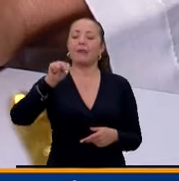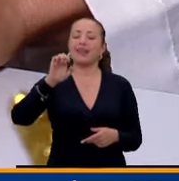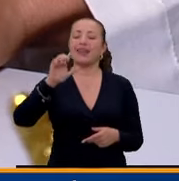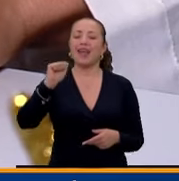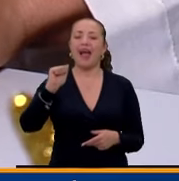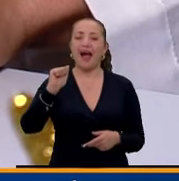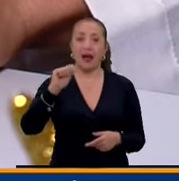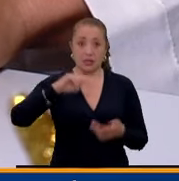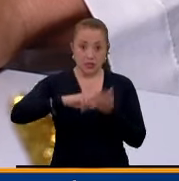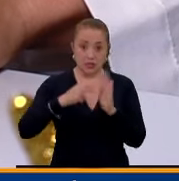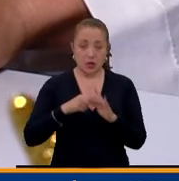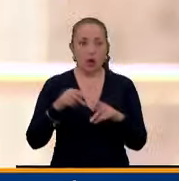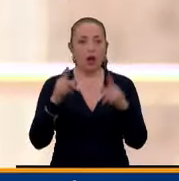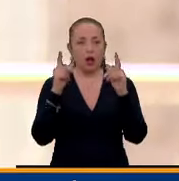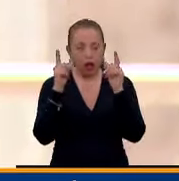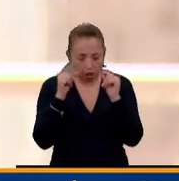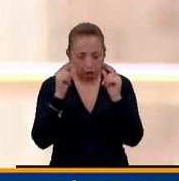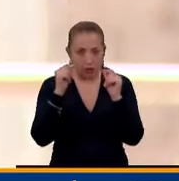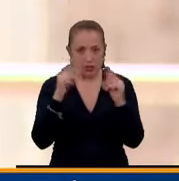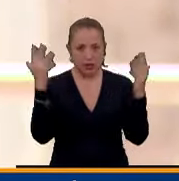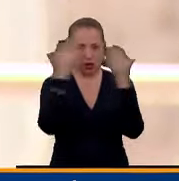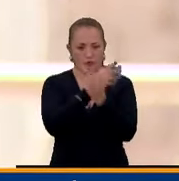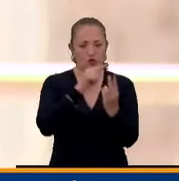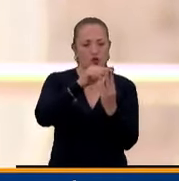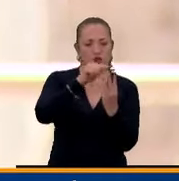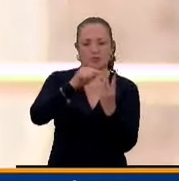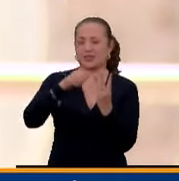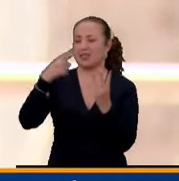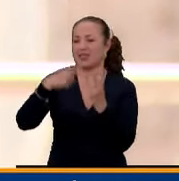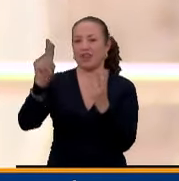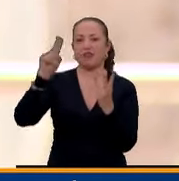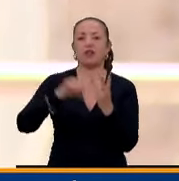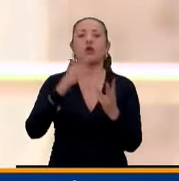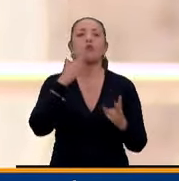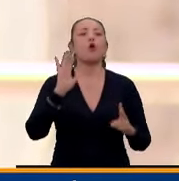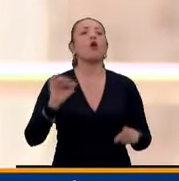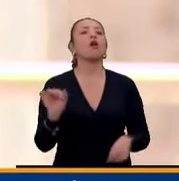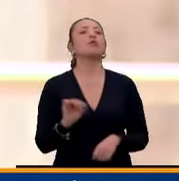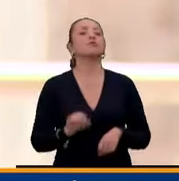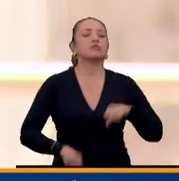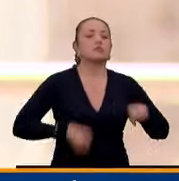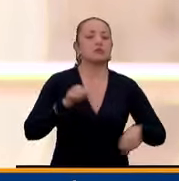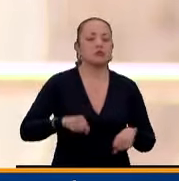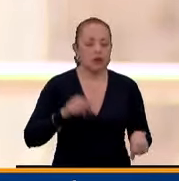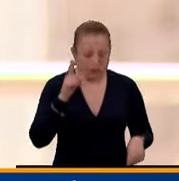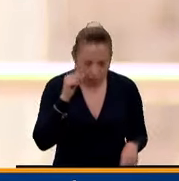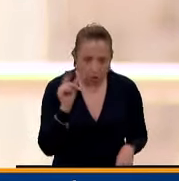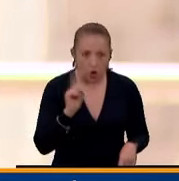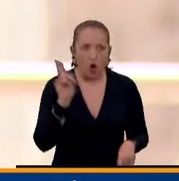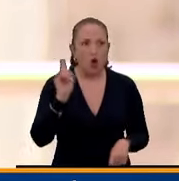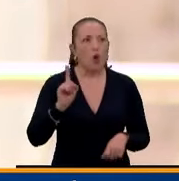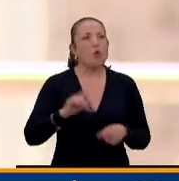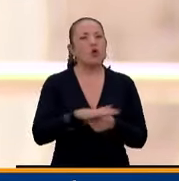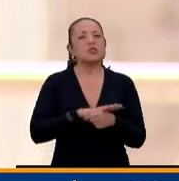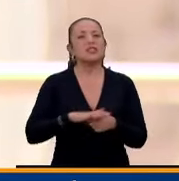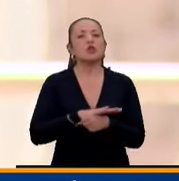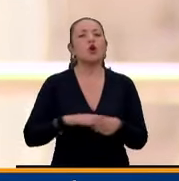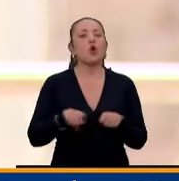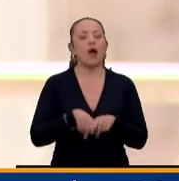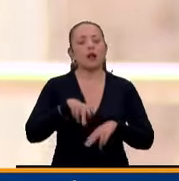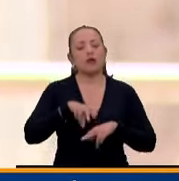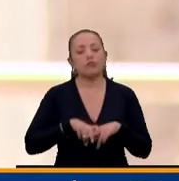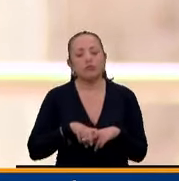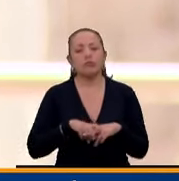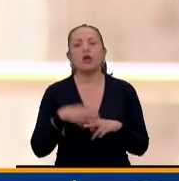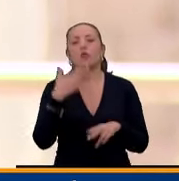somnolencia como que uno va manejando una bicicleta y se queda dormido. Es una somnolencia que se produce en unas situaciones como de reposo. Si tú estás